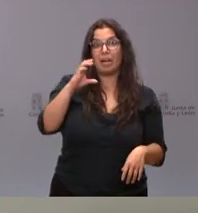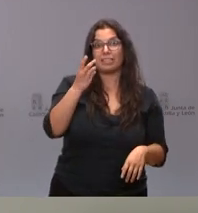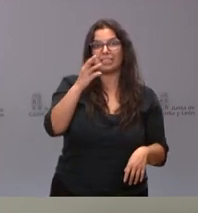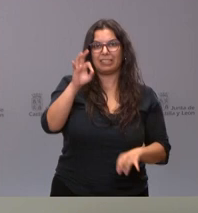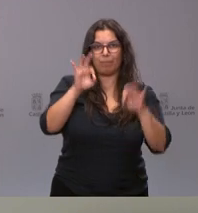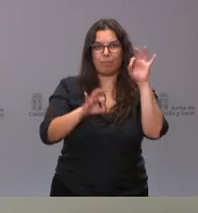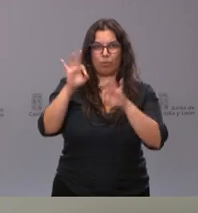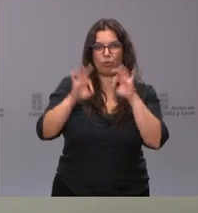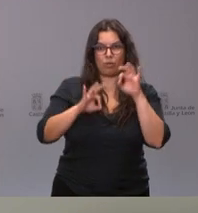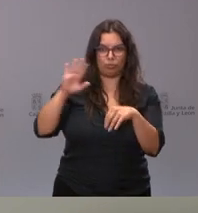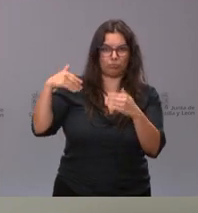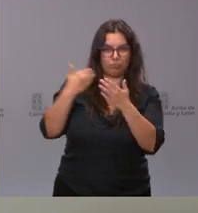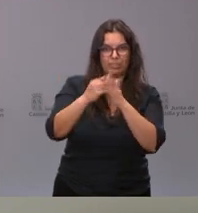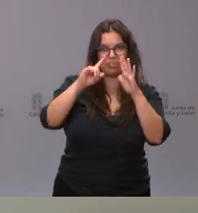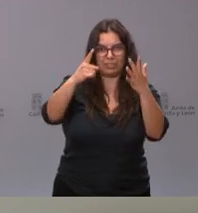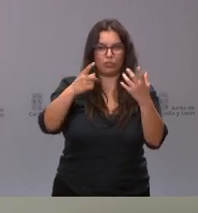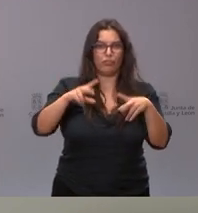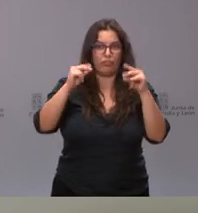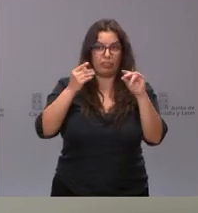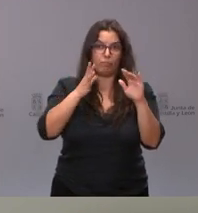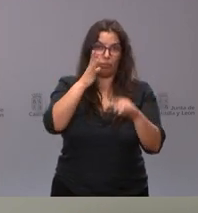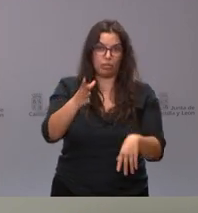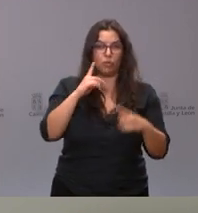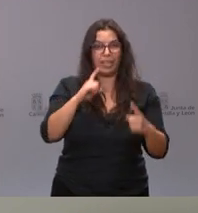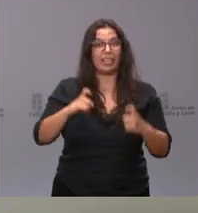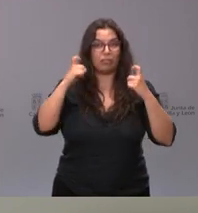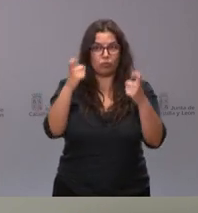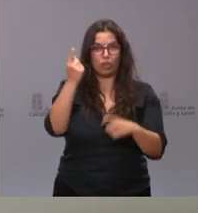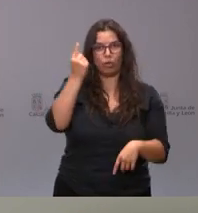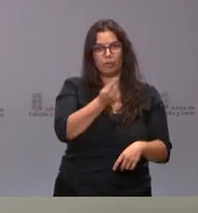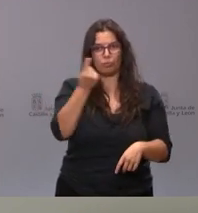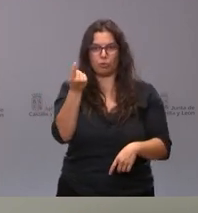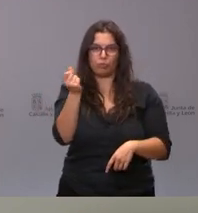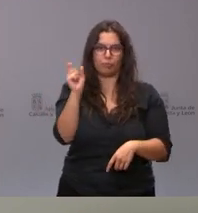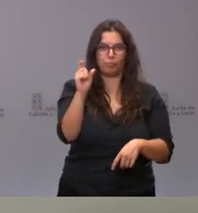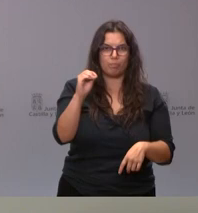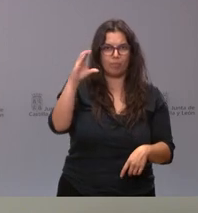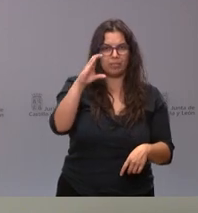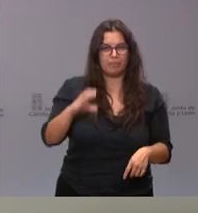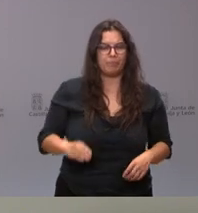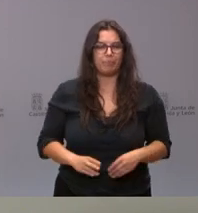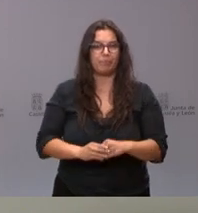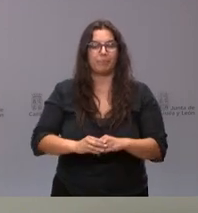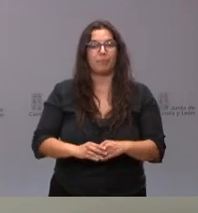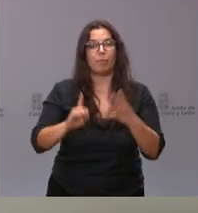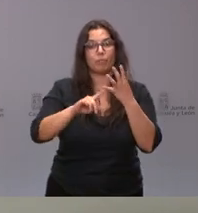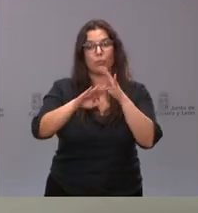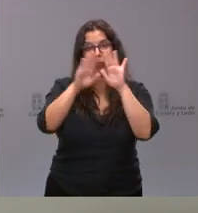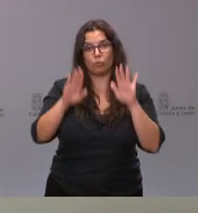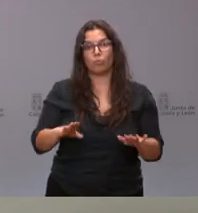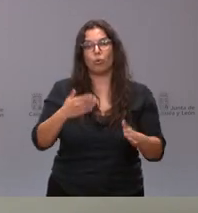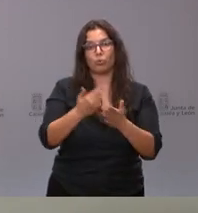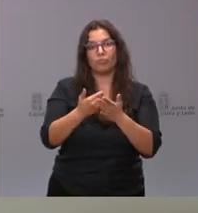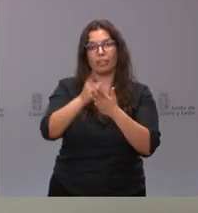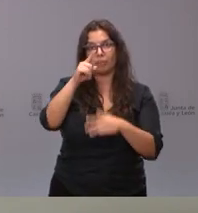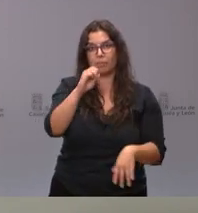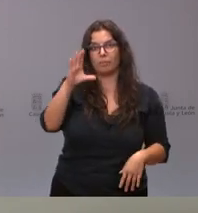vigencia. Por tanto, es un esfuerzo que se presta en ese sentido añadido. Y, por último, que queda justificado por